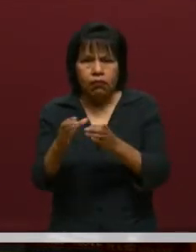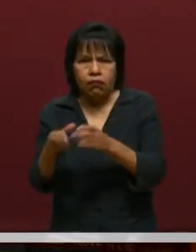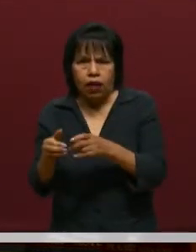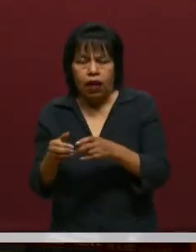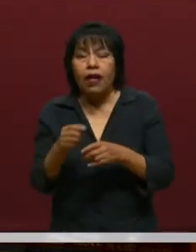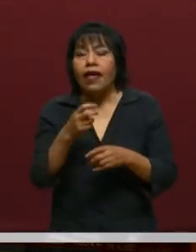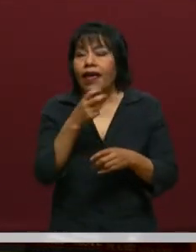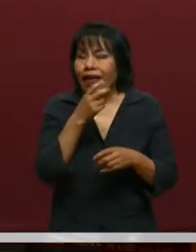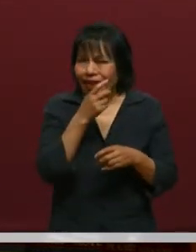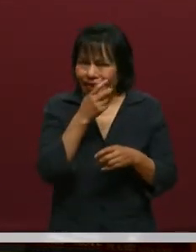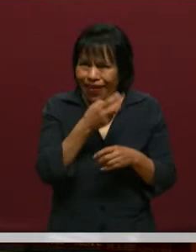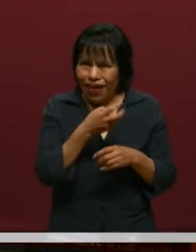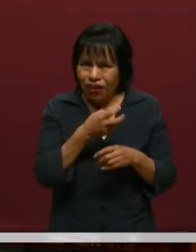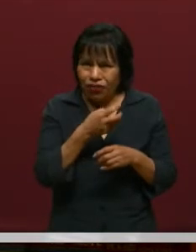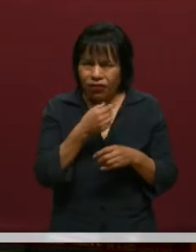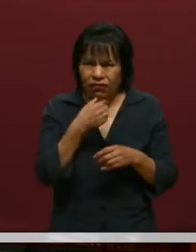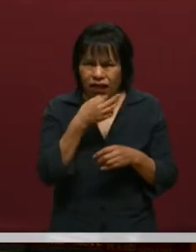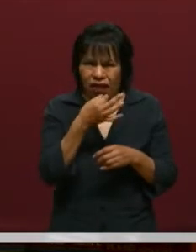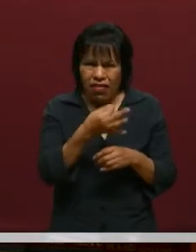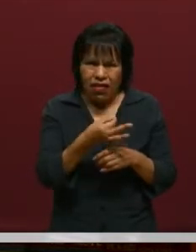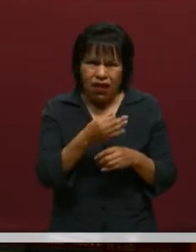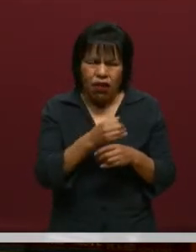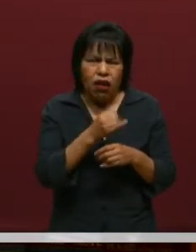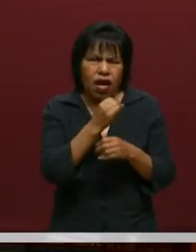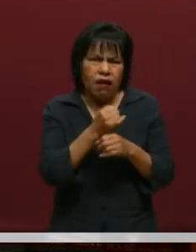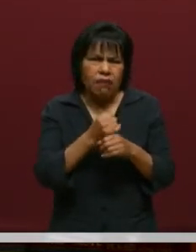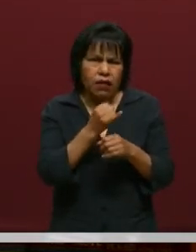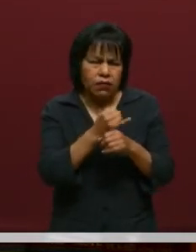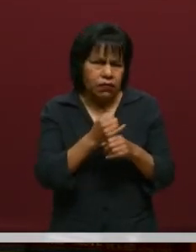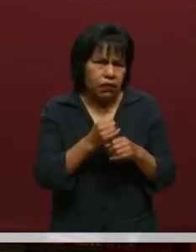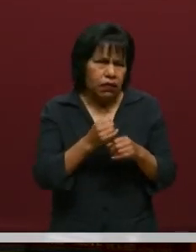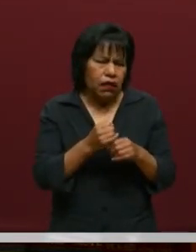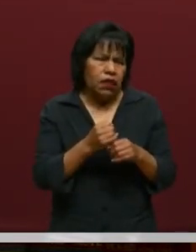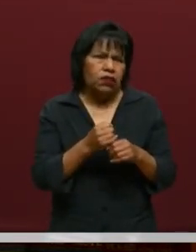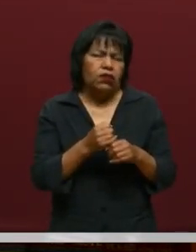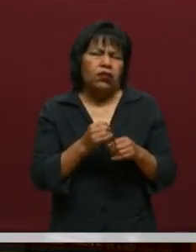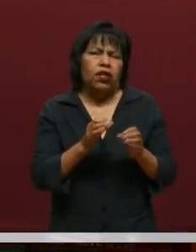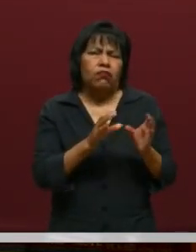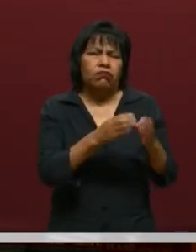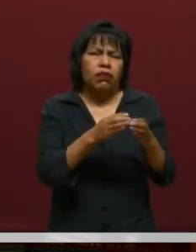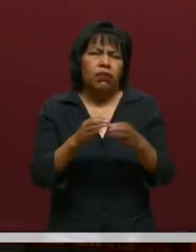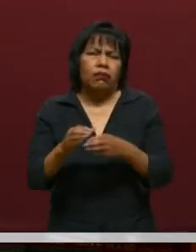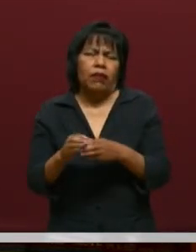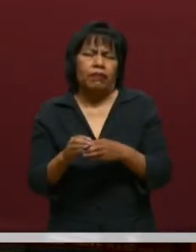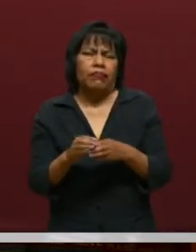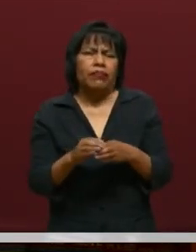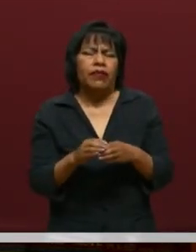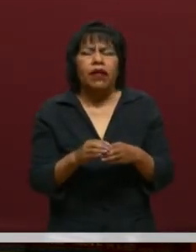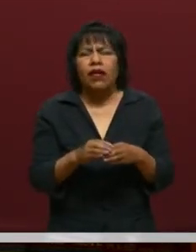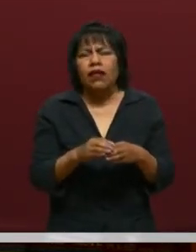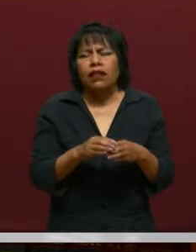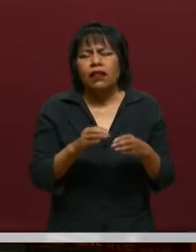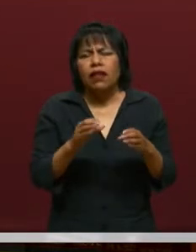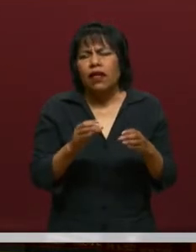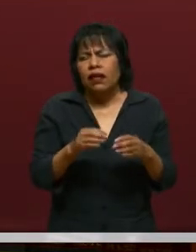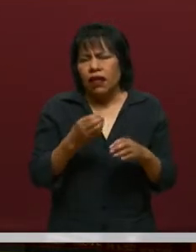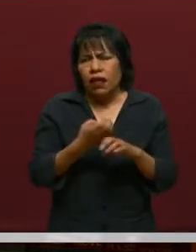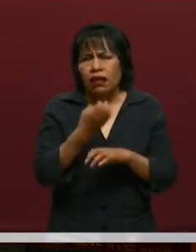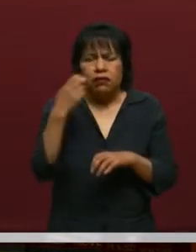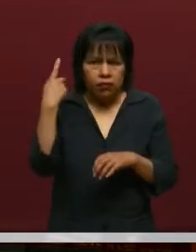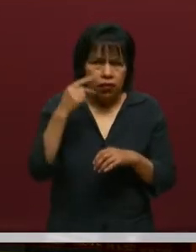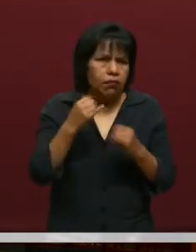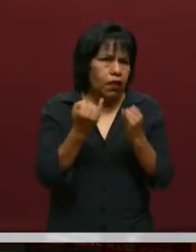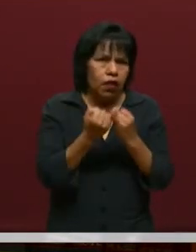detonan la investigación en las regiones, en los estados, en el país. Los cuerpos académicos también son los que